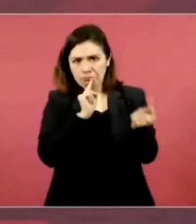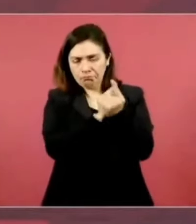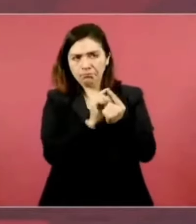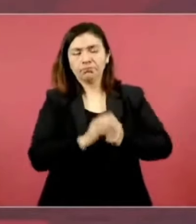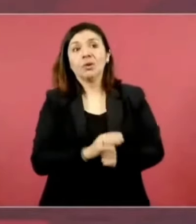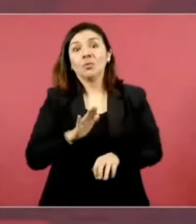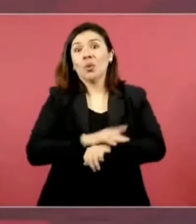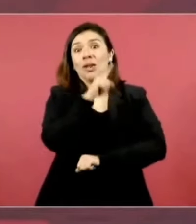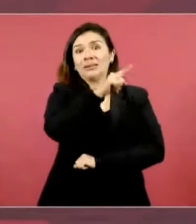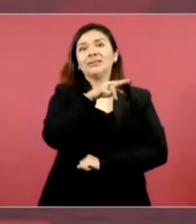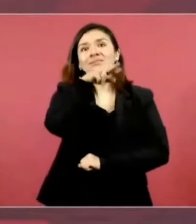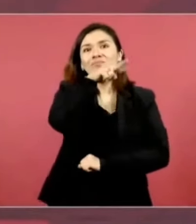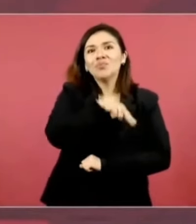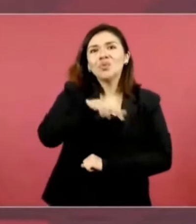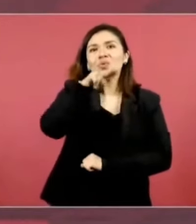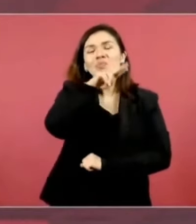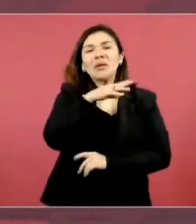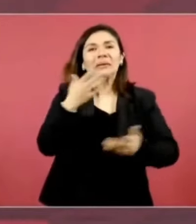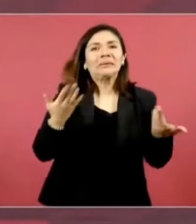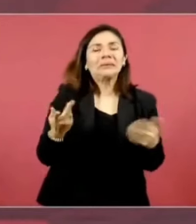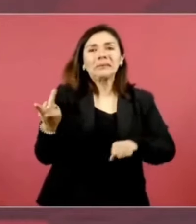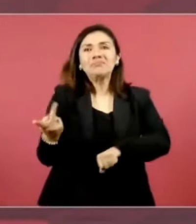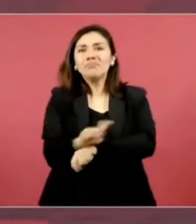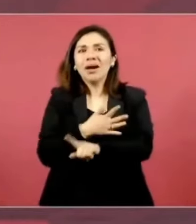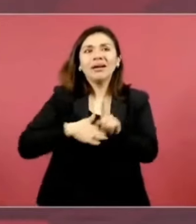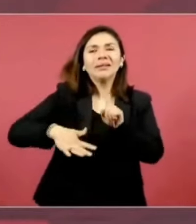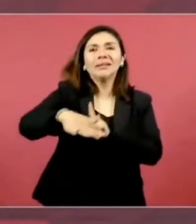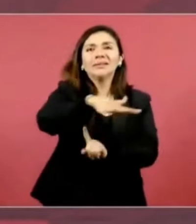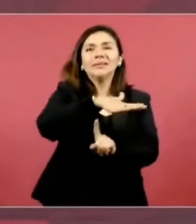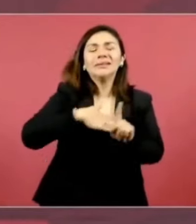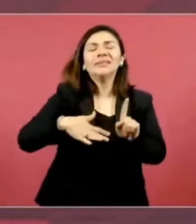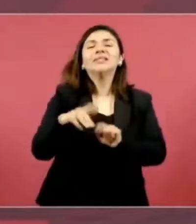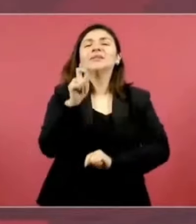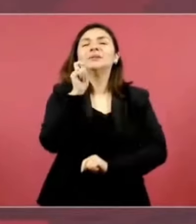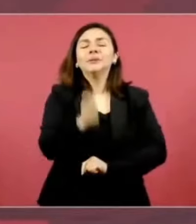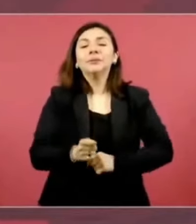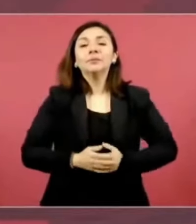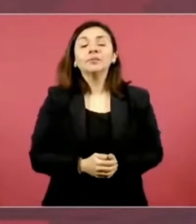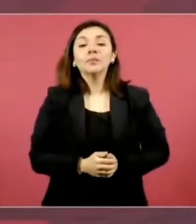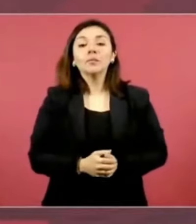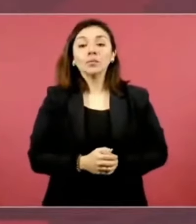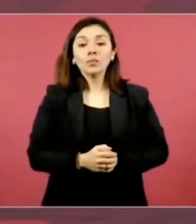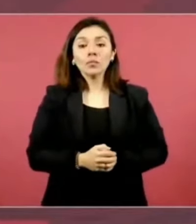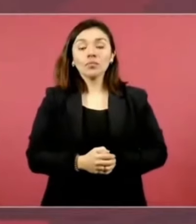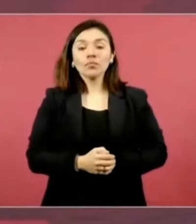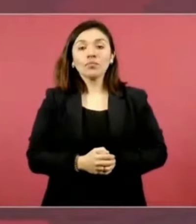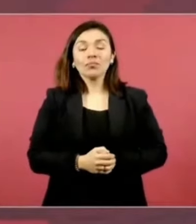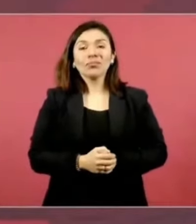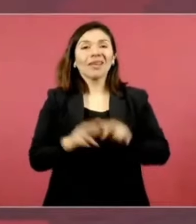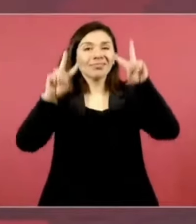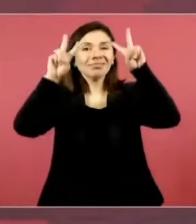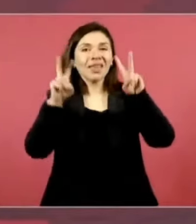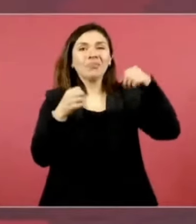preocupado por la situación de la frontera,